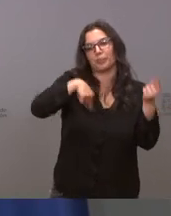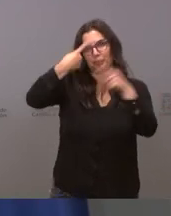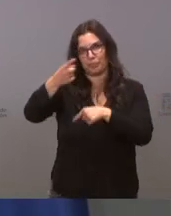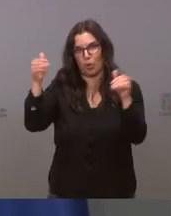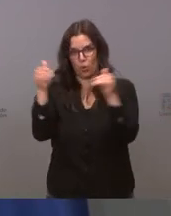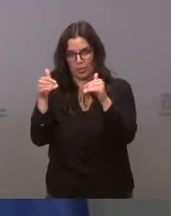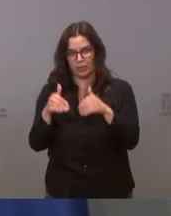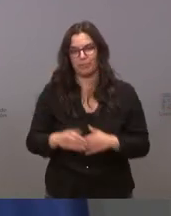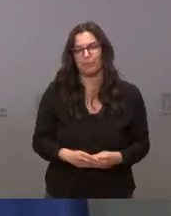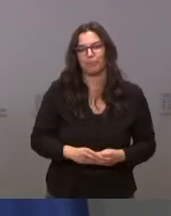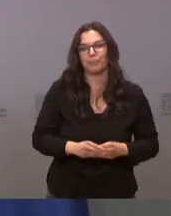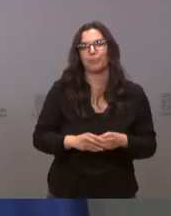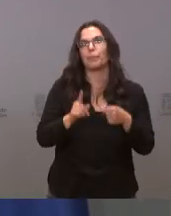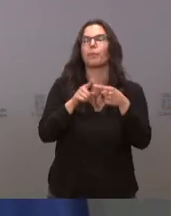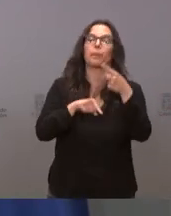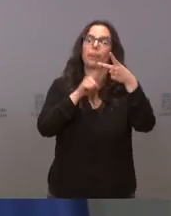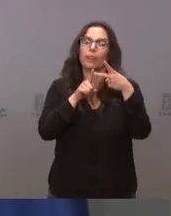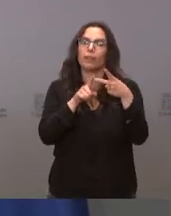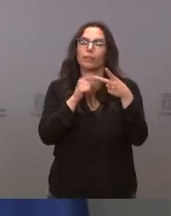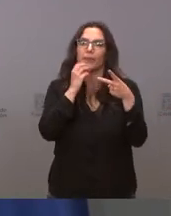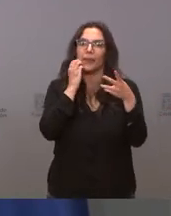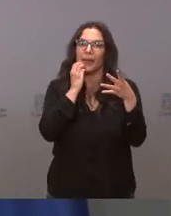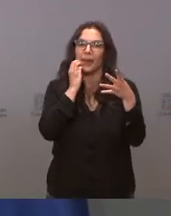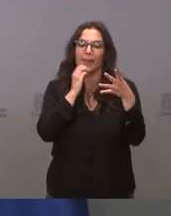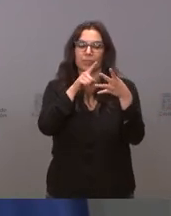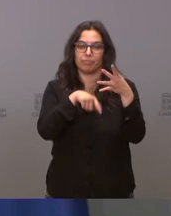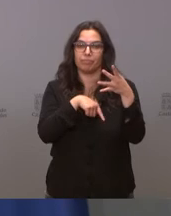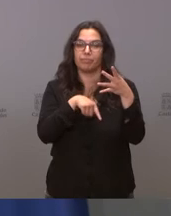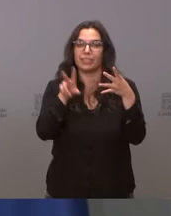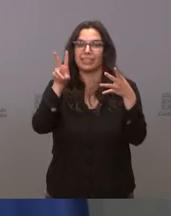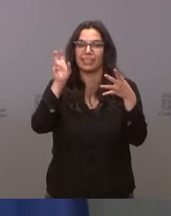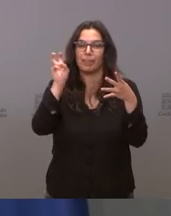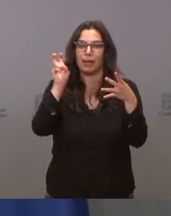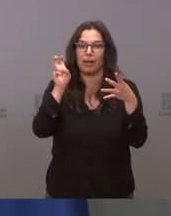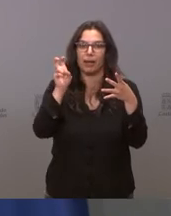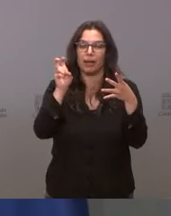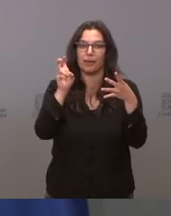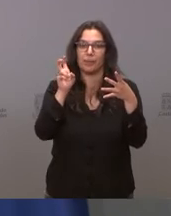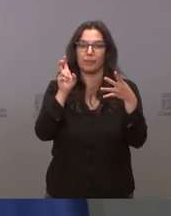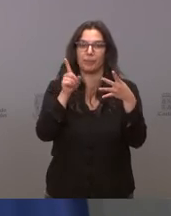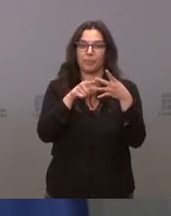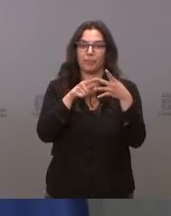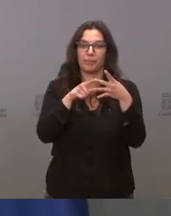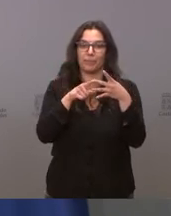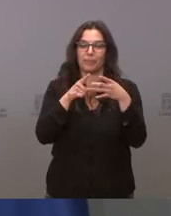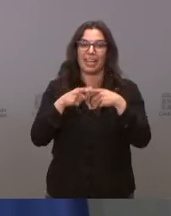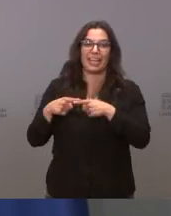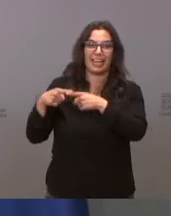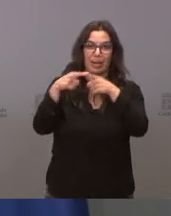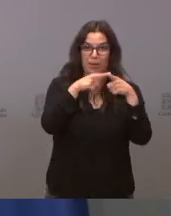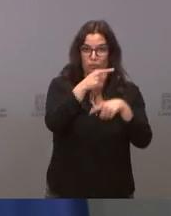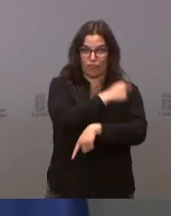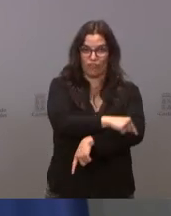con respecto a el asunto del reparto reparto de vacunas